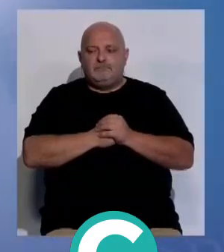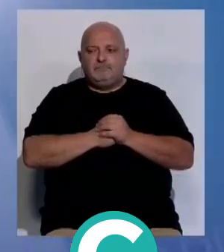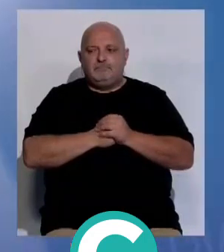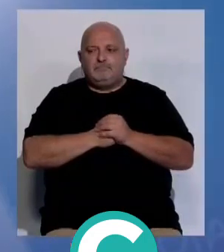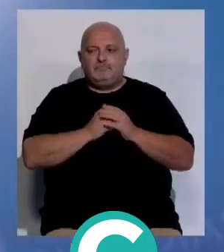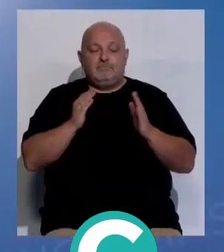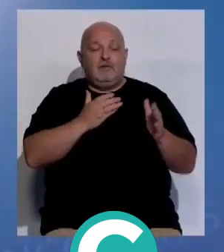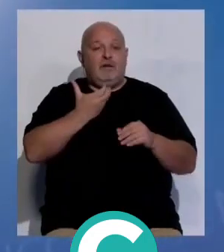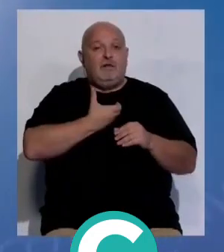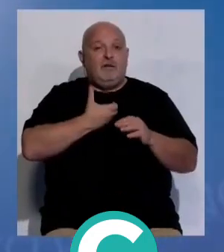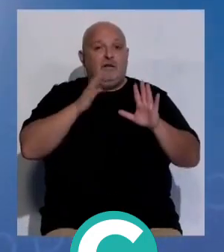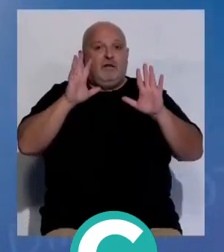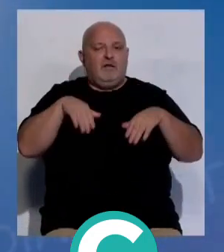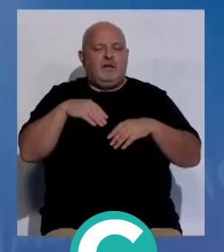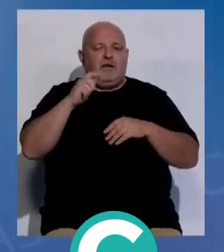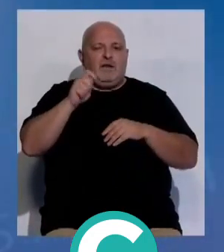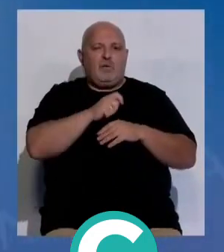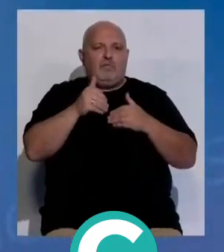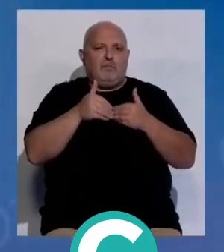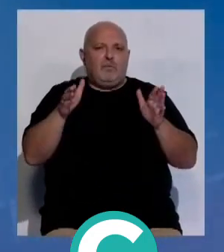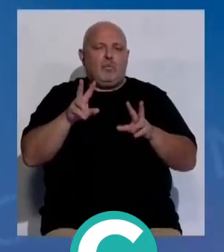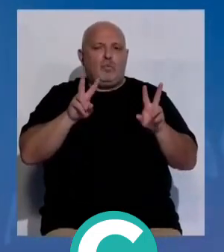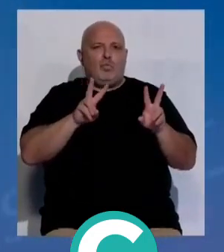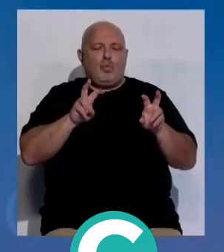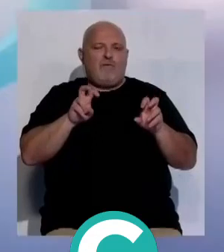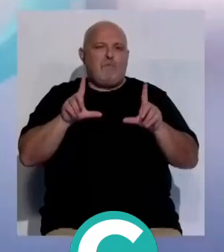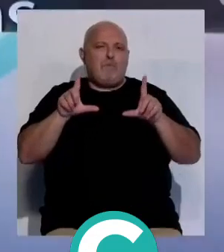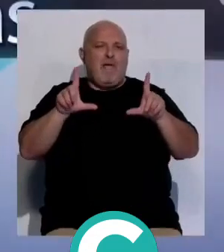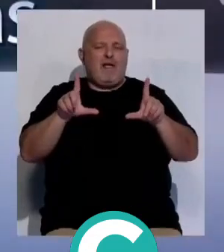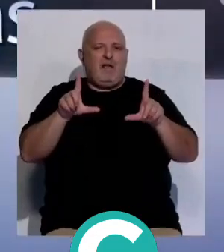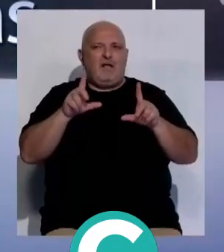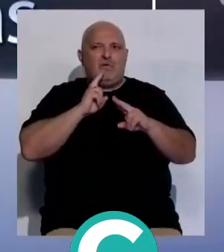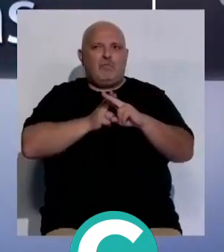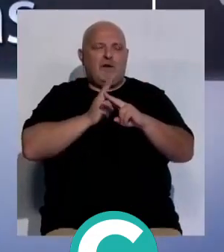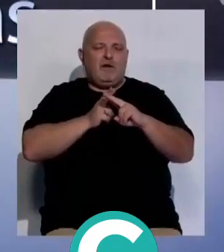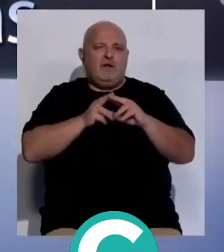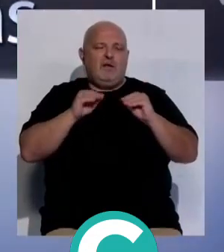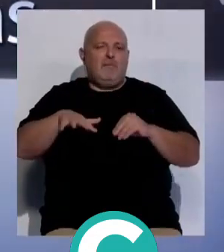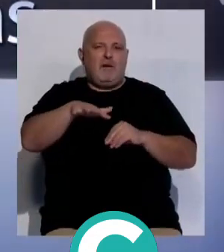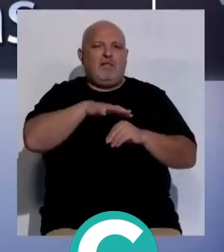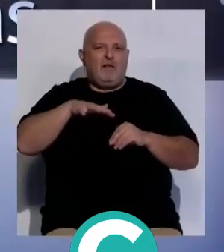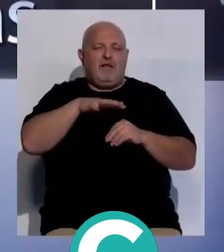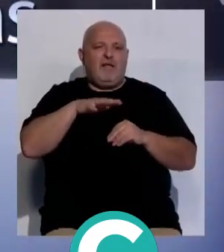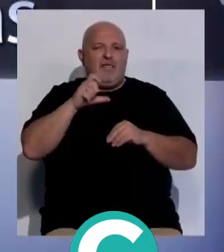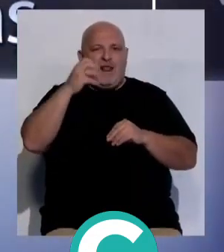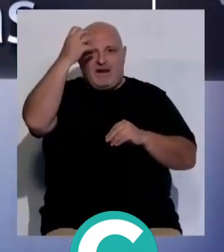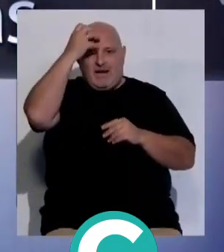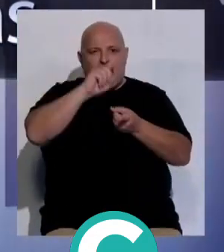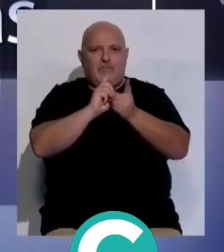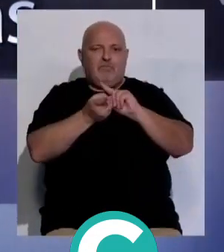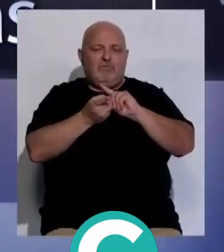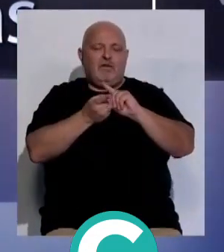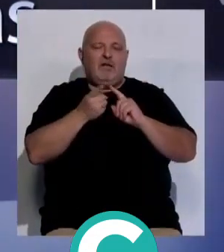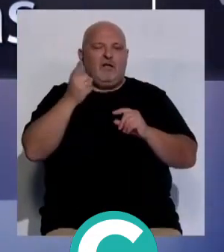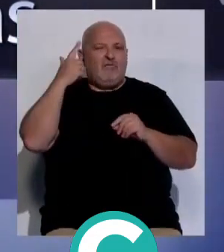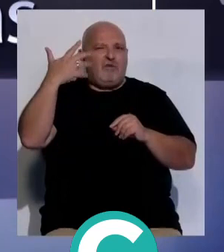Y el Ayuntamiento de Cádiz ha inaugurado una placa con la que se renombra la Plaza de la Reina por el nombre